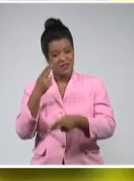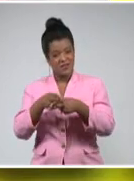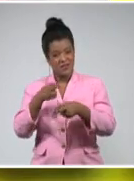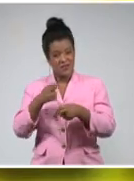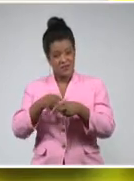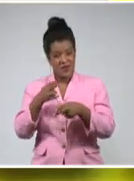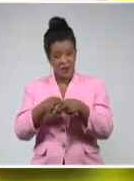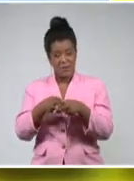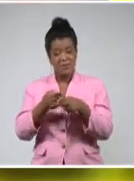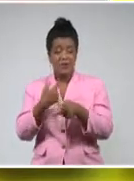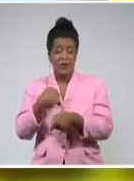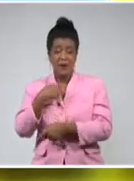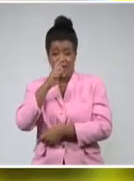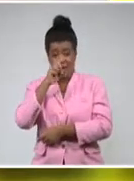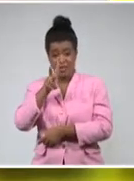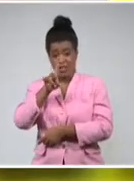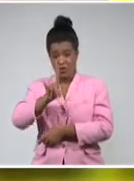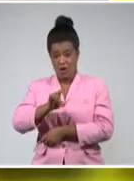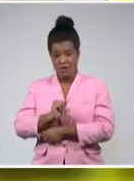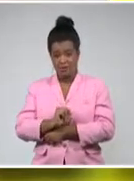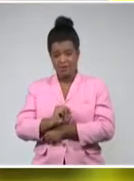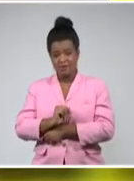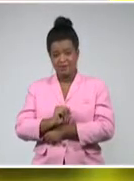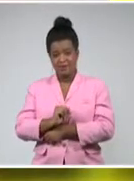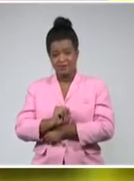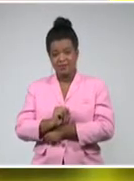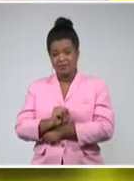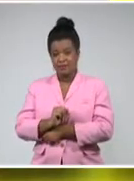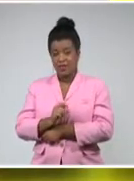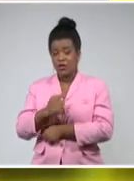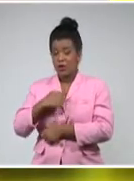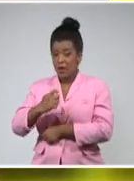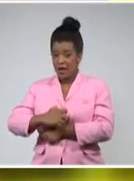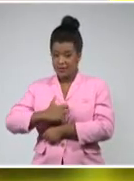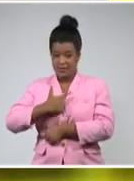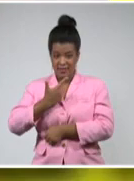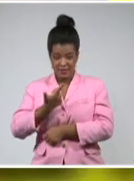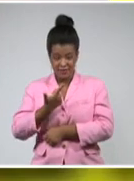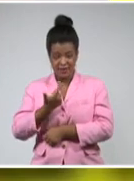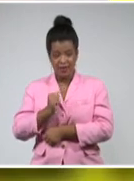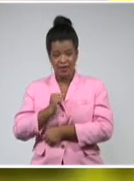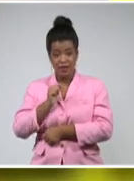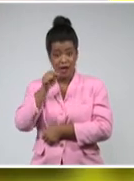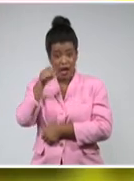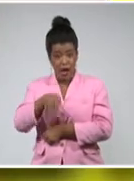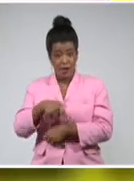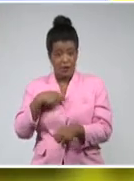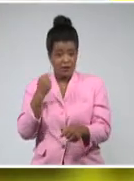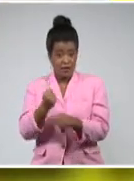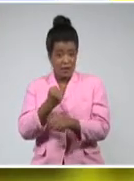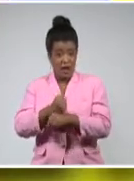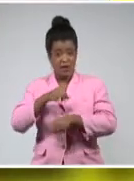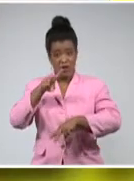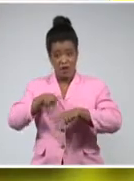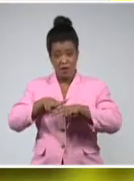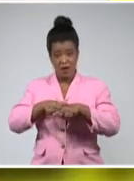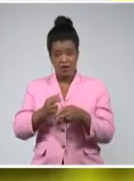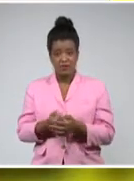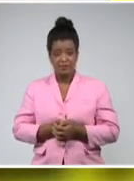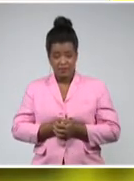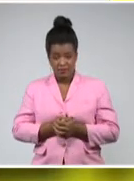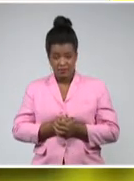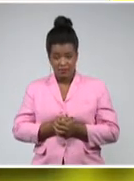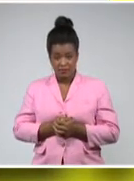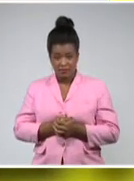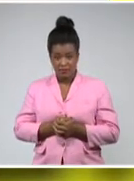tengo 29 años. Mi nombre es Iván Ferreira, soy artista visual, me encuentro en torno a momento trabajando en La Habana. Mi nombre es José de Juan Marrero,